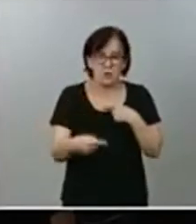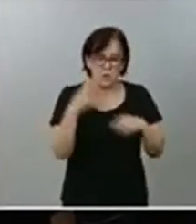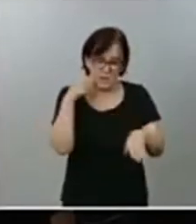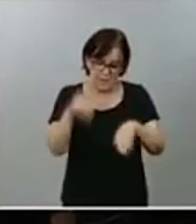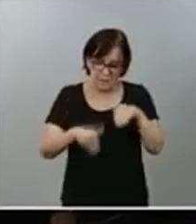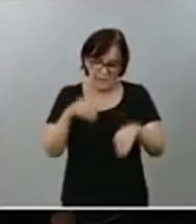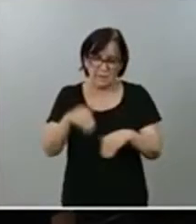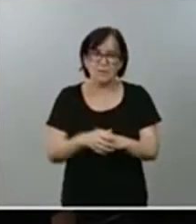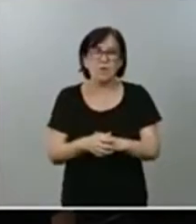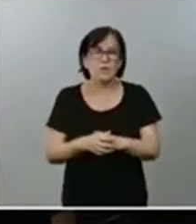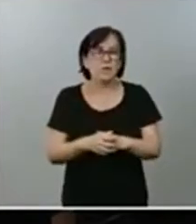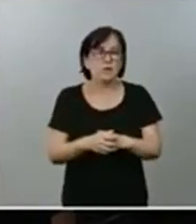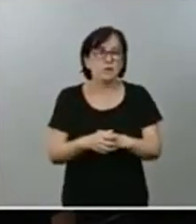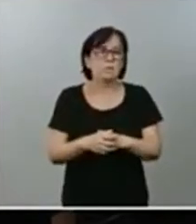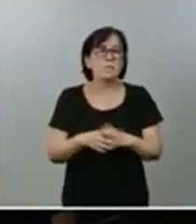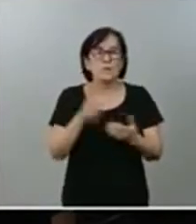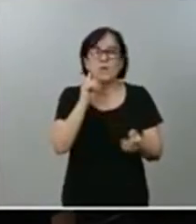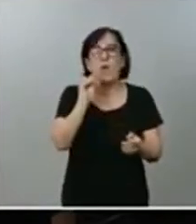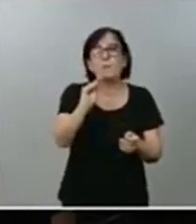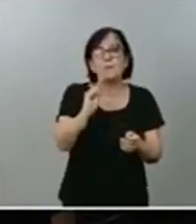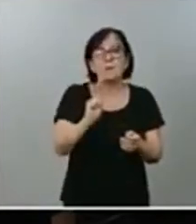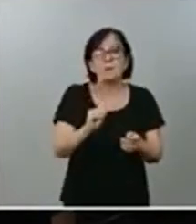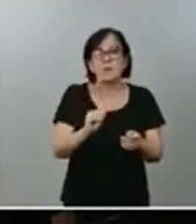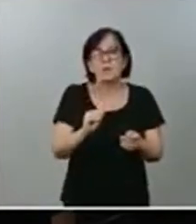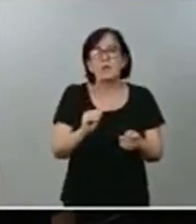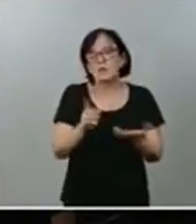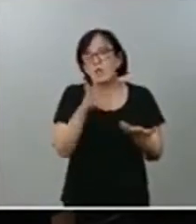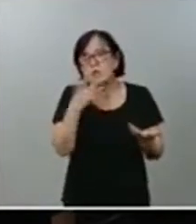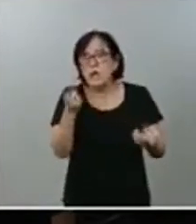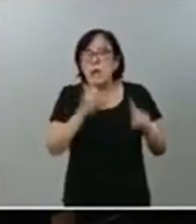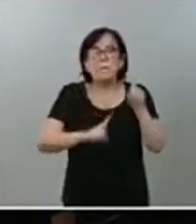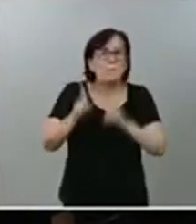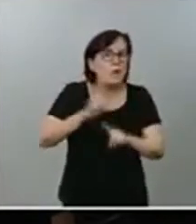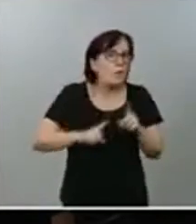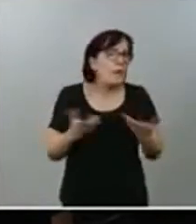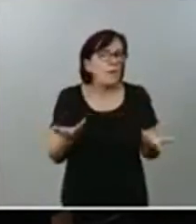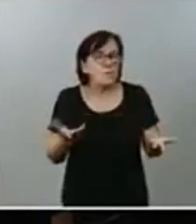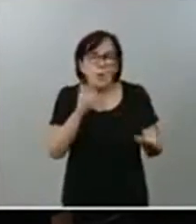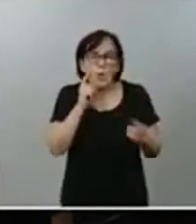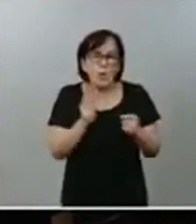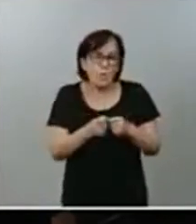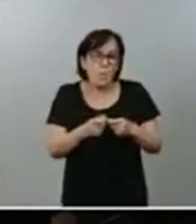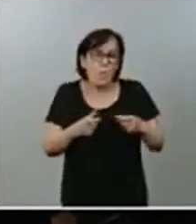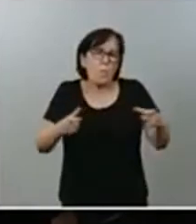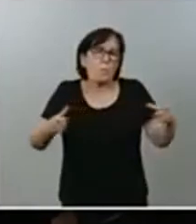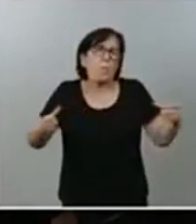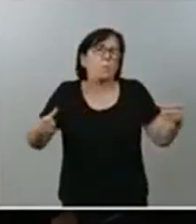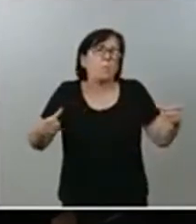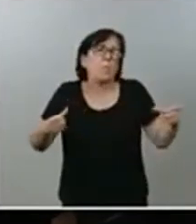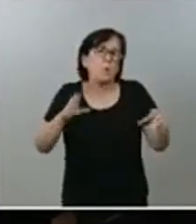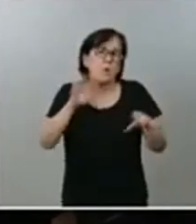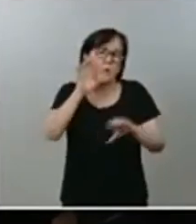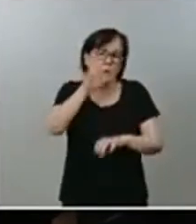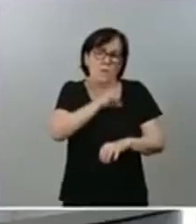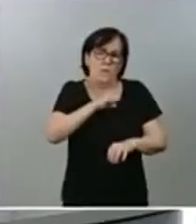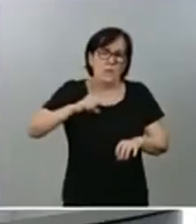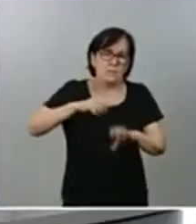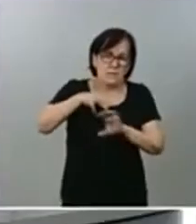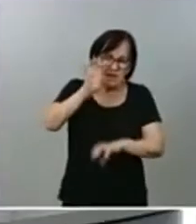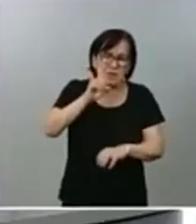otra pregunta colateral. ¿Están preocupados ustedes por el crecimiento de los partidos nacionalistas e independentistas? Gracias.